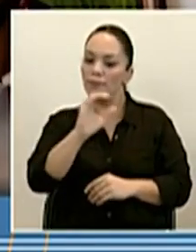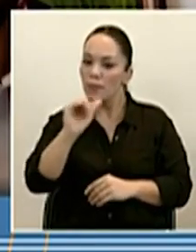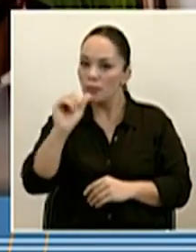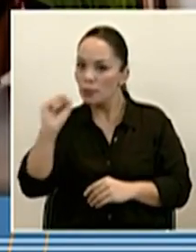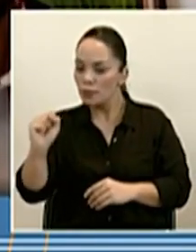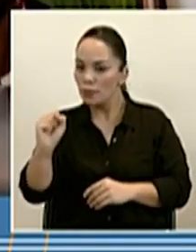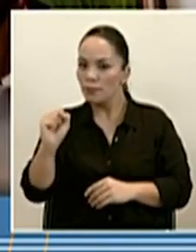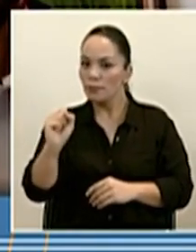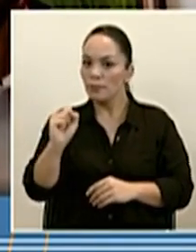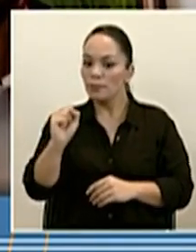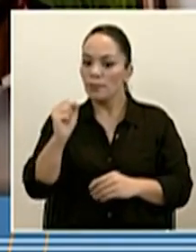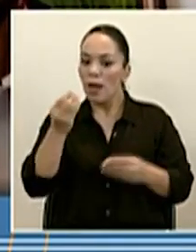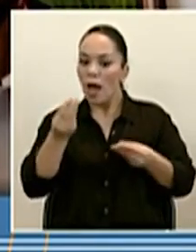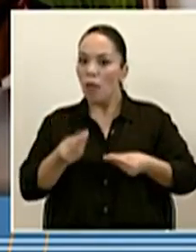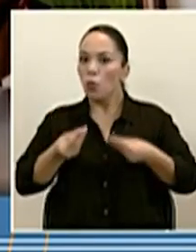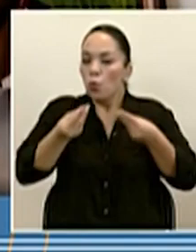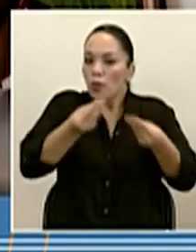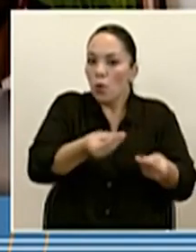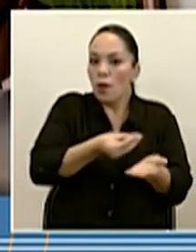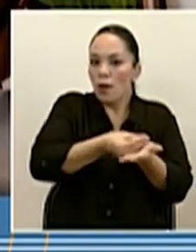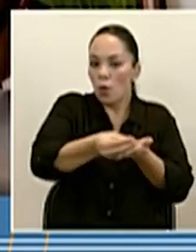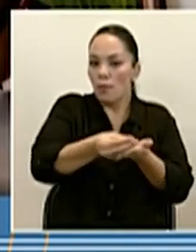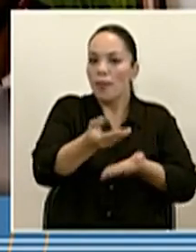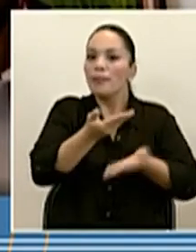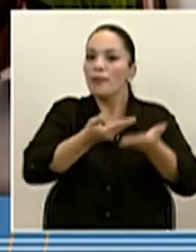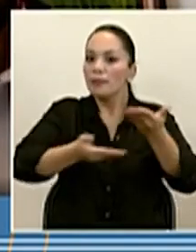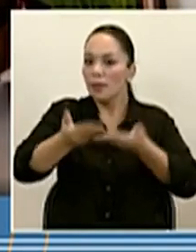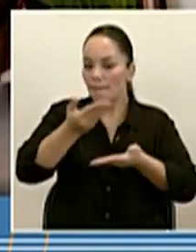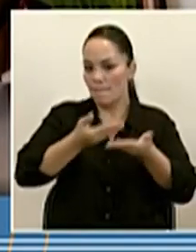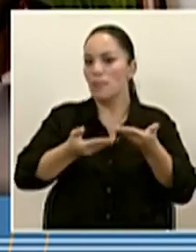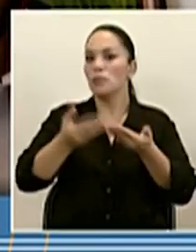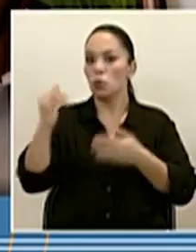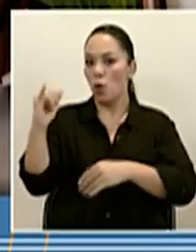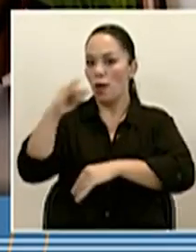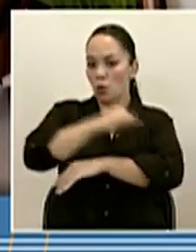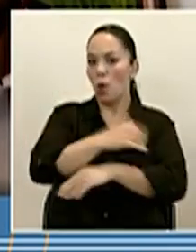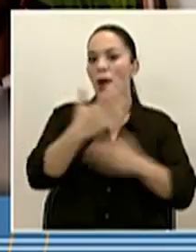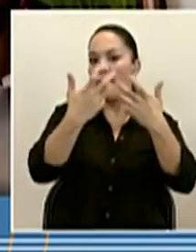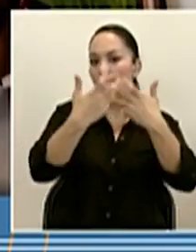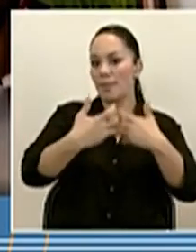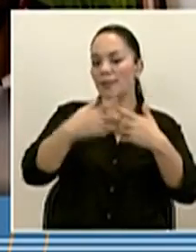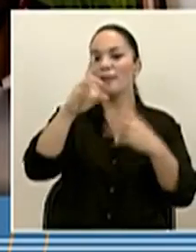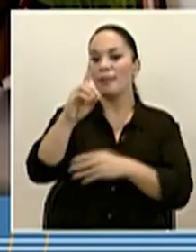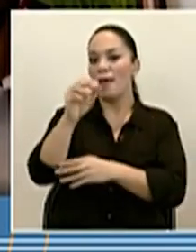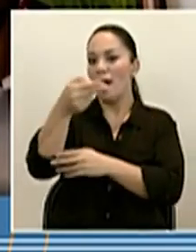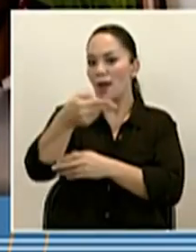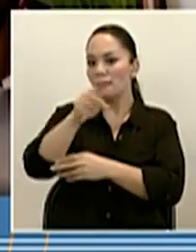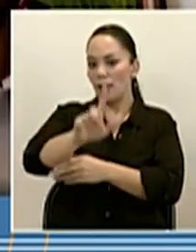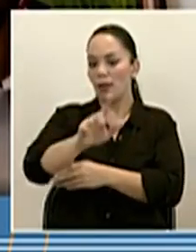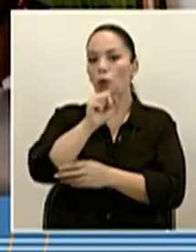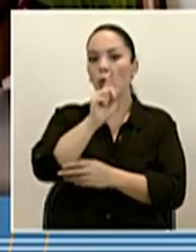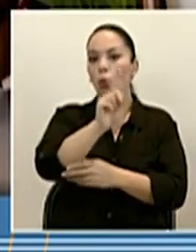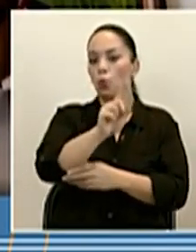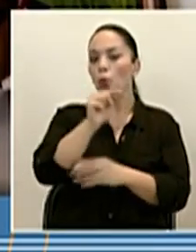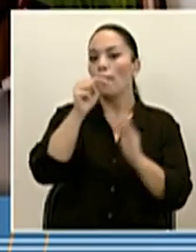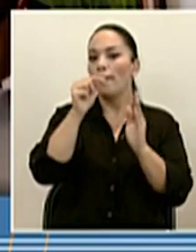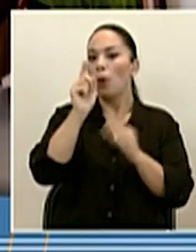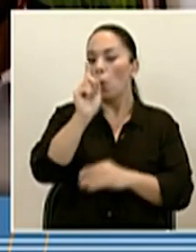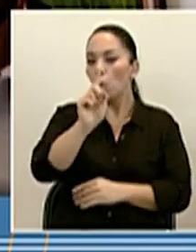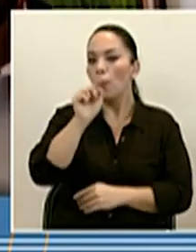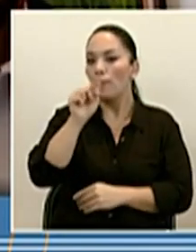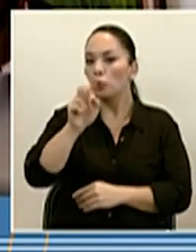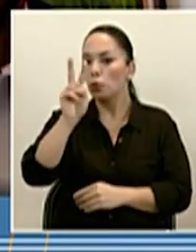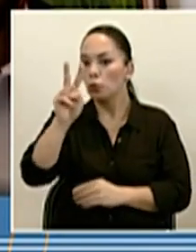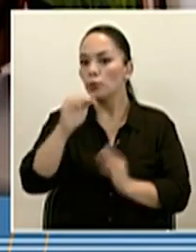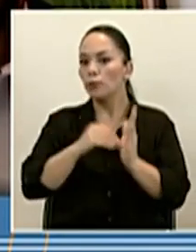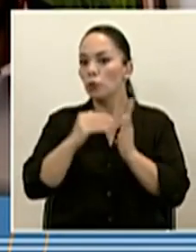Social adjudicó la compra del servicio de transporte aéreo a la empresa DHL por el monto de 1.2 millones de dólares